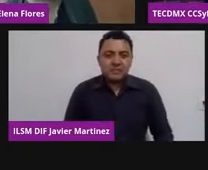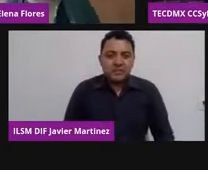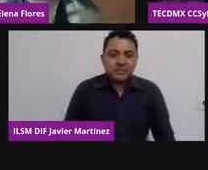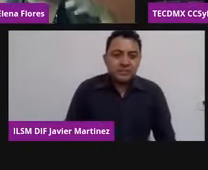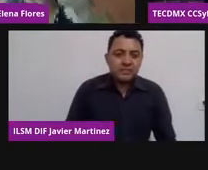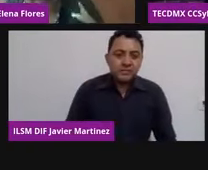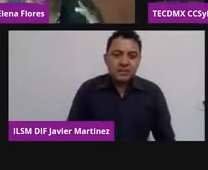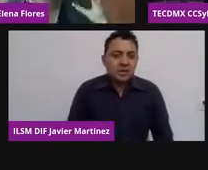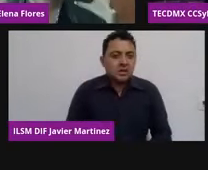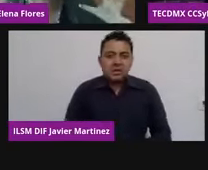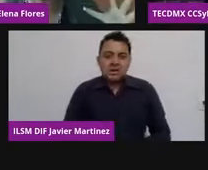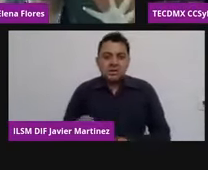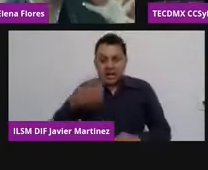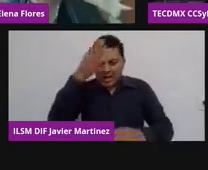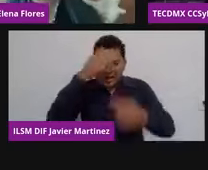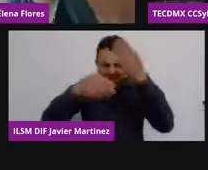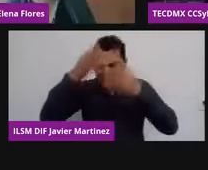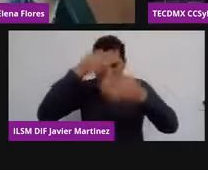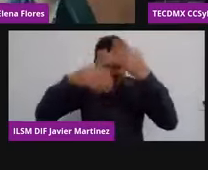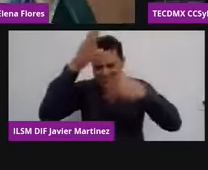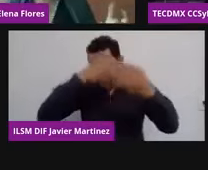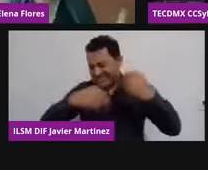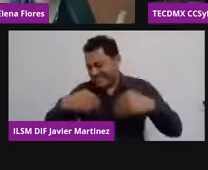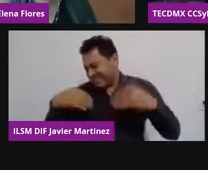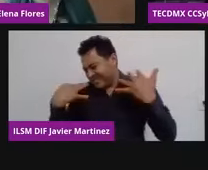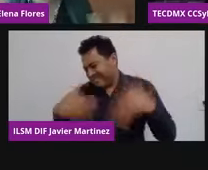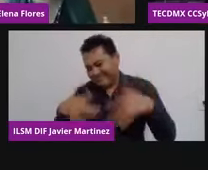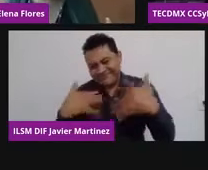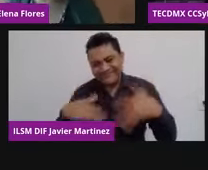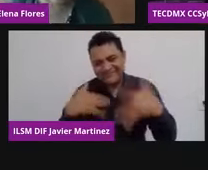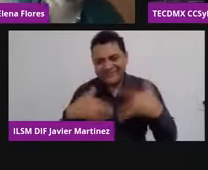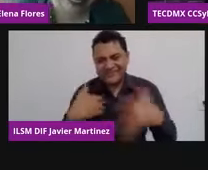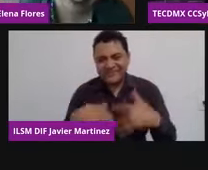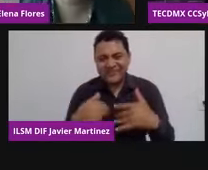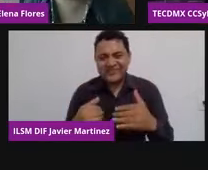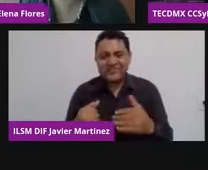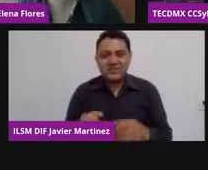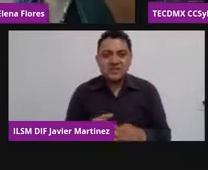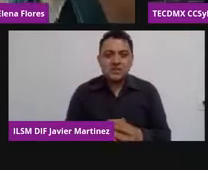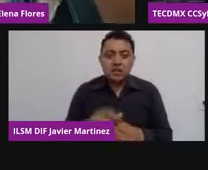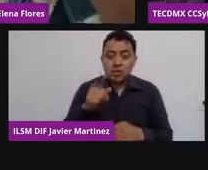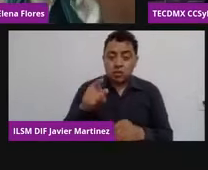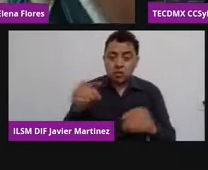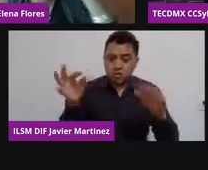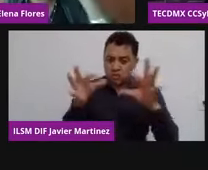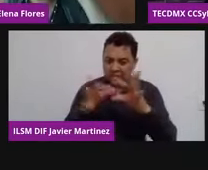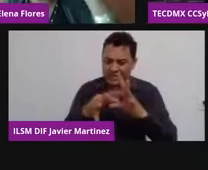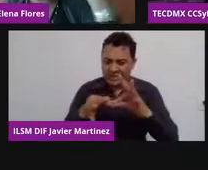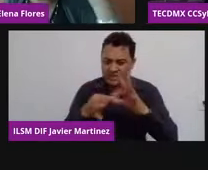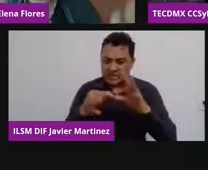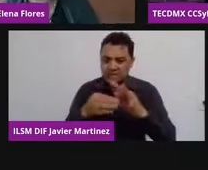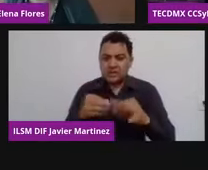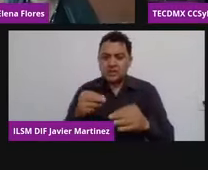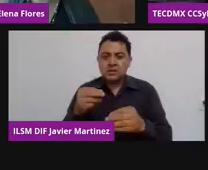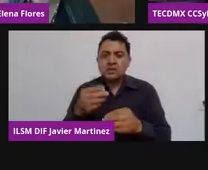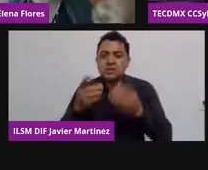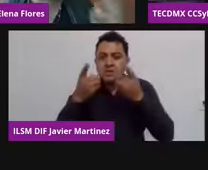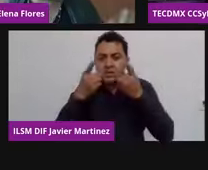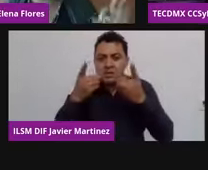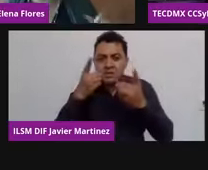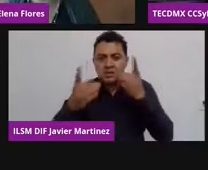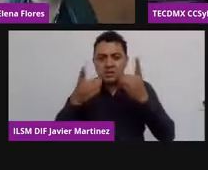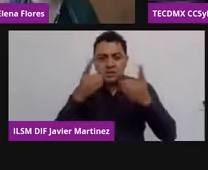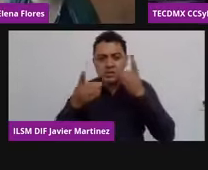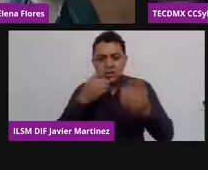aprendizaje en completa absorción nos tienes porque además de ser un excelente orador tienes toda la experiencia